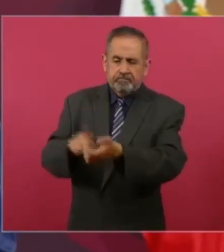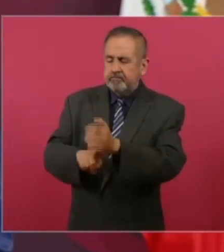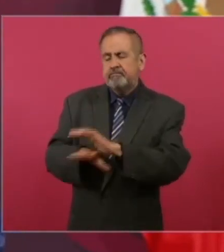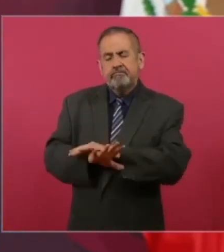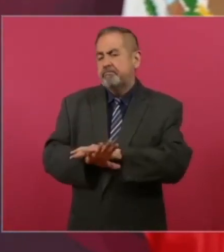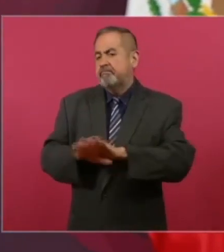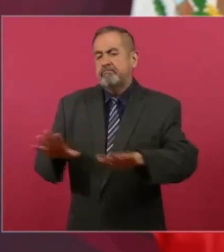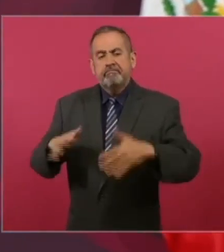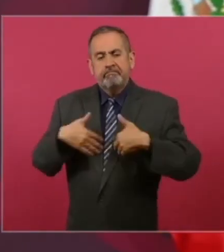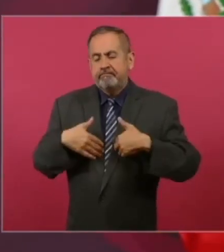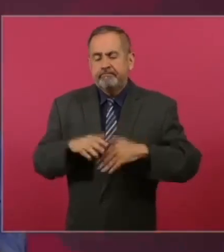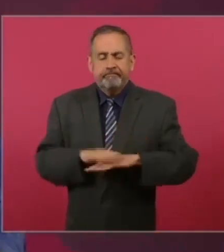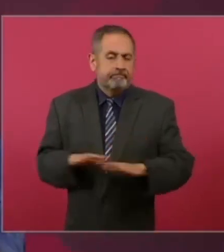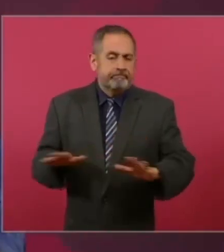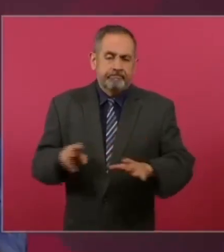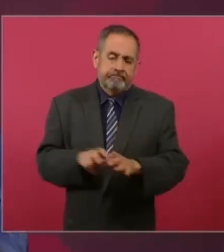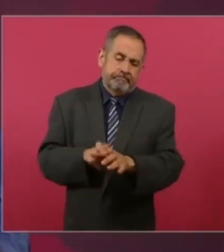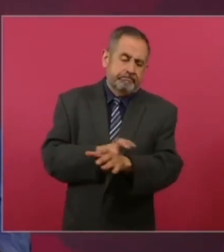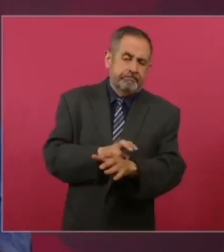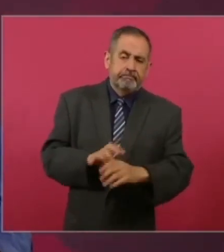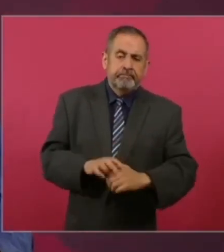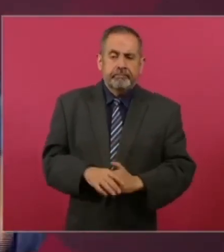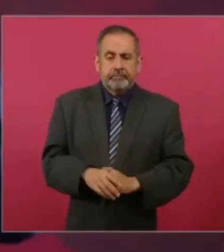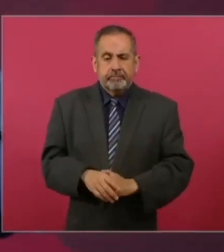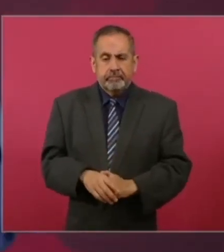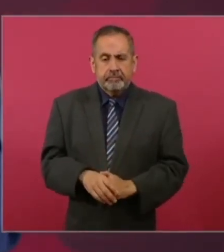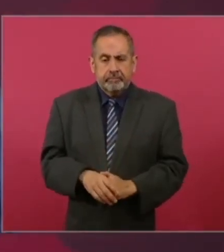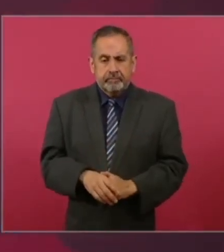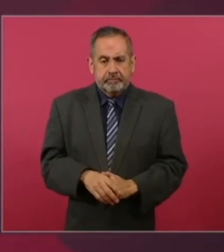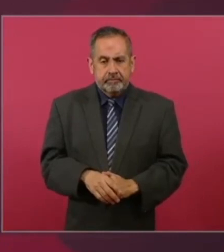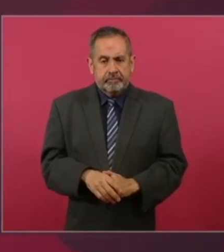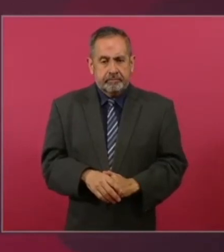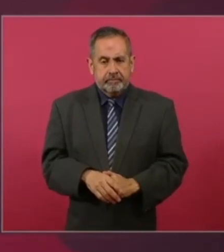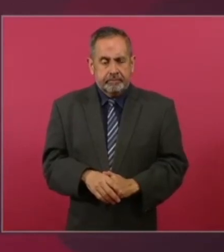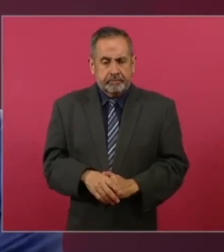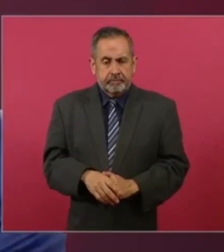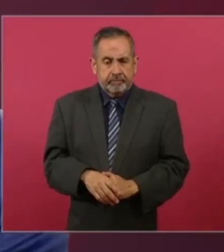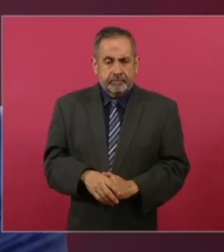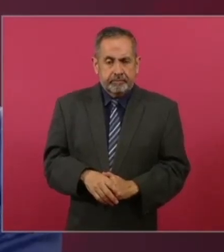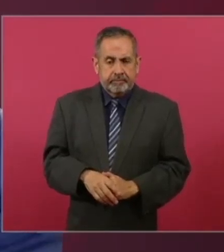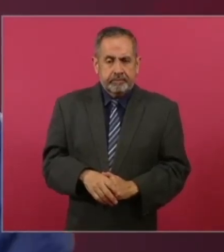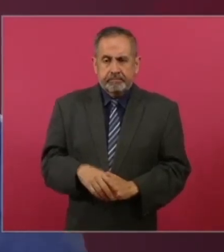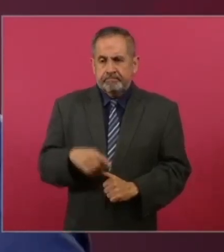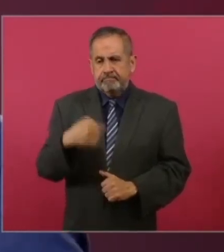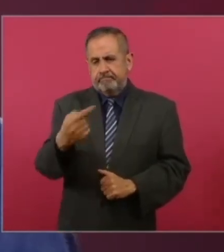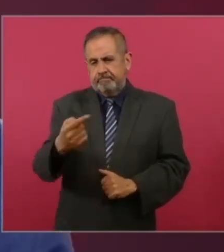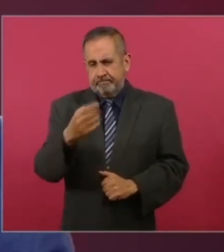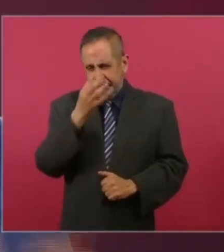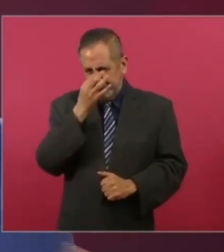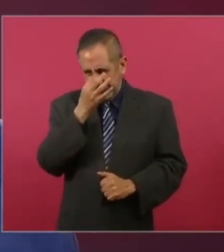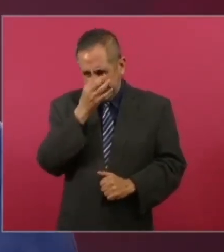de Transformación. Yo en septiembre